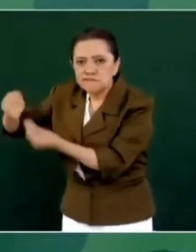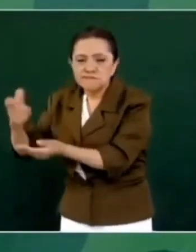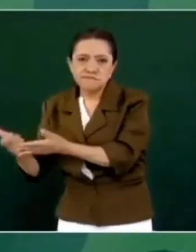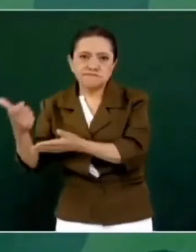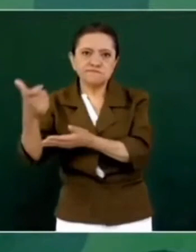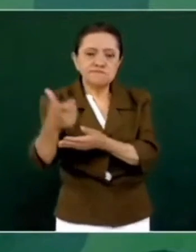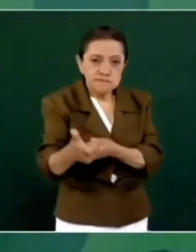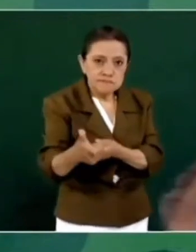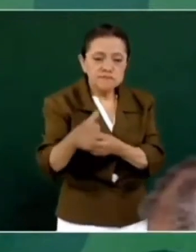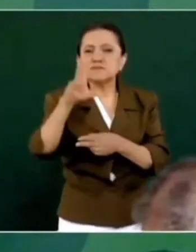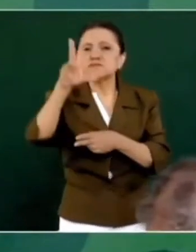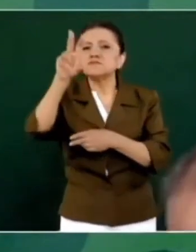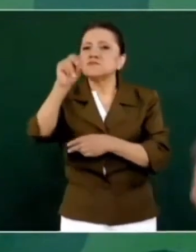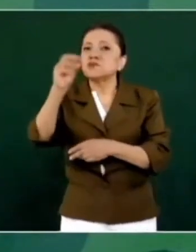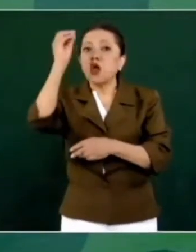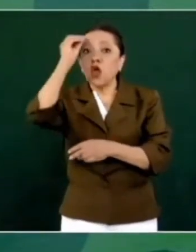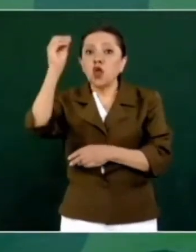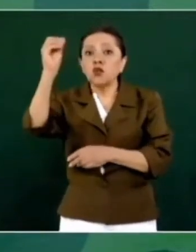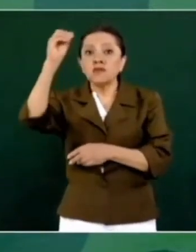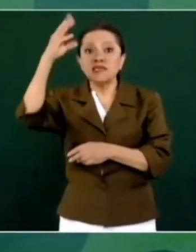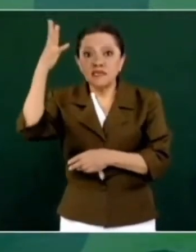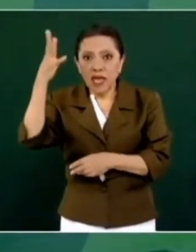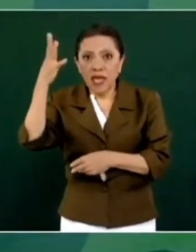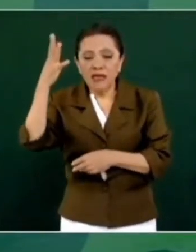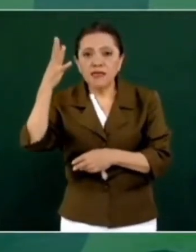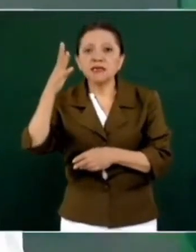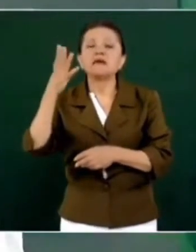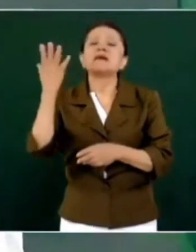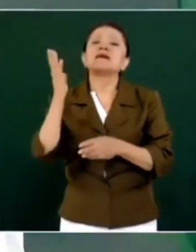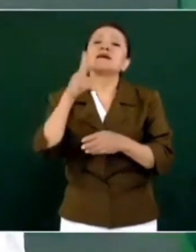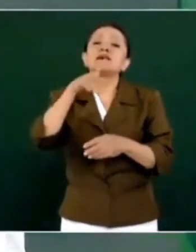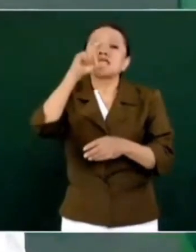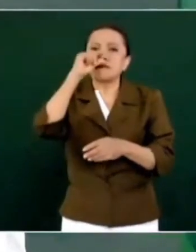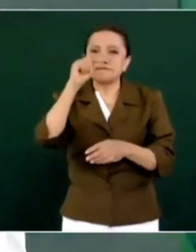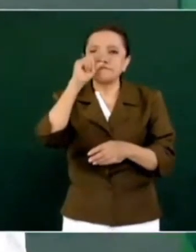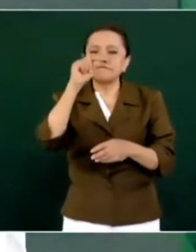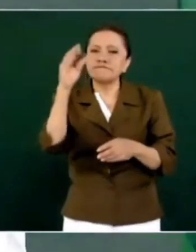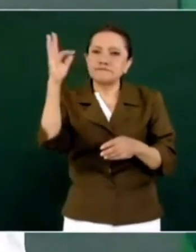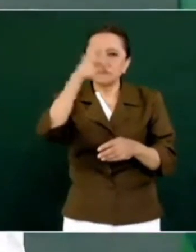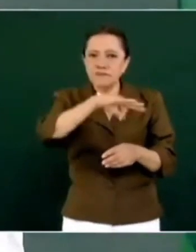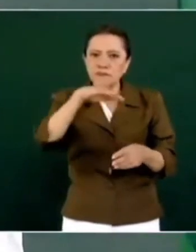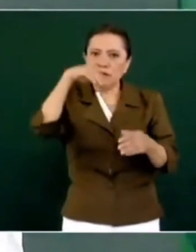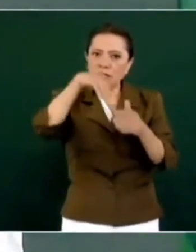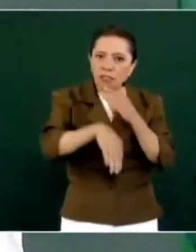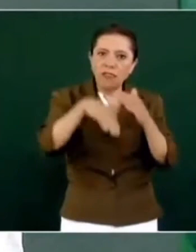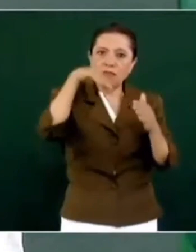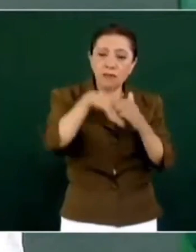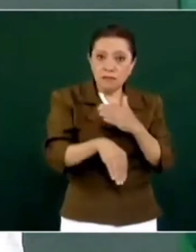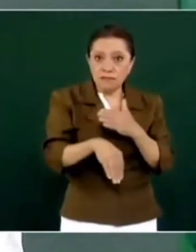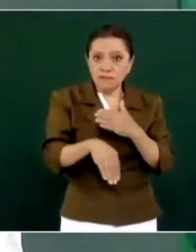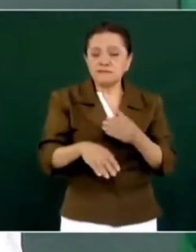olvidar que ellos fueron defraudados porque